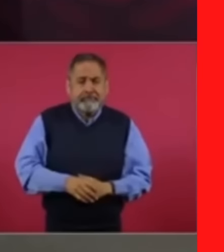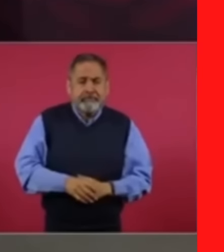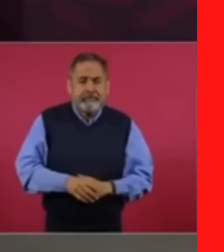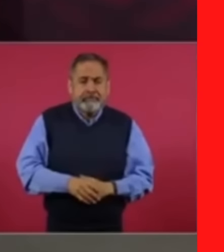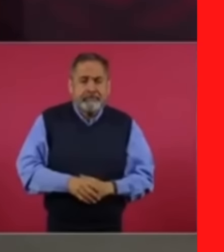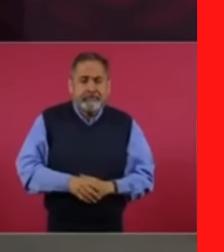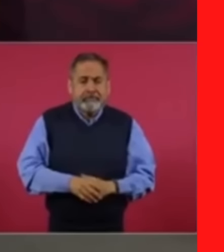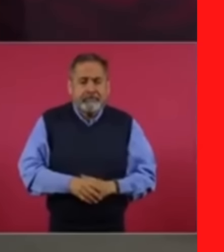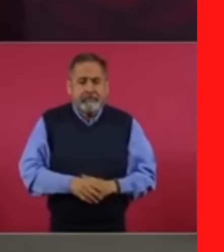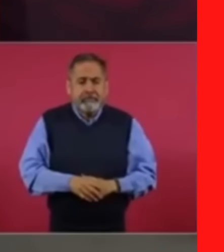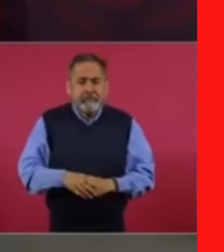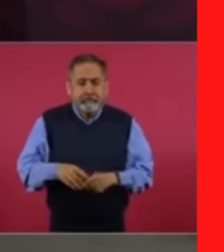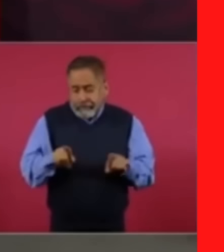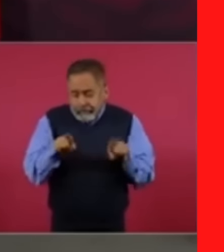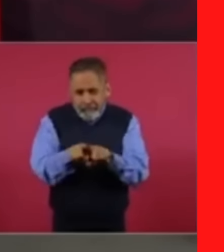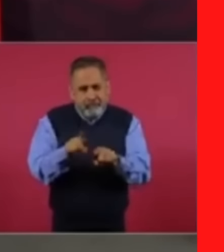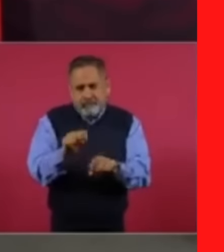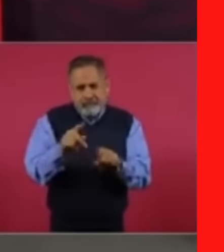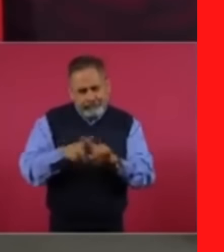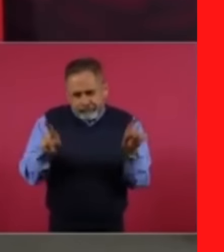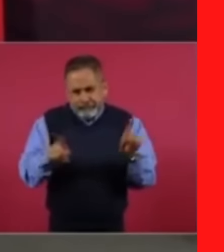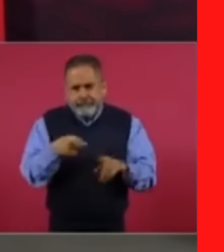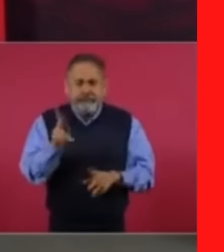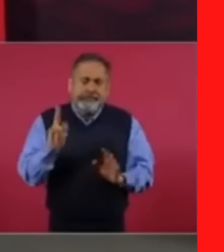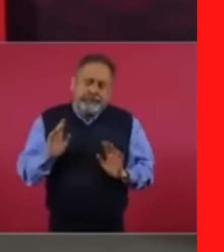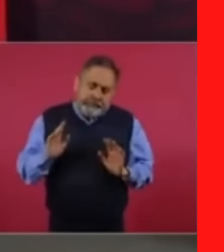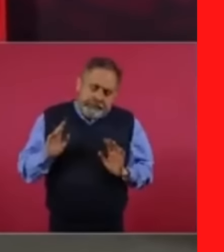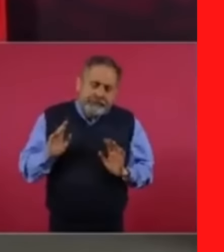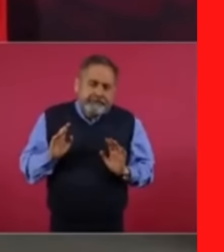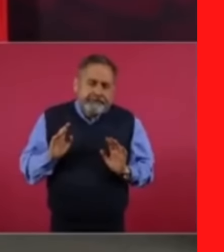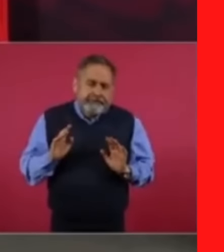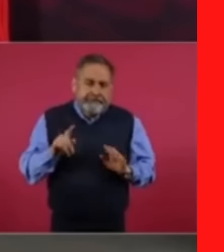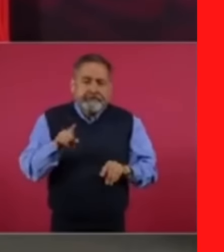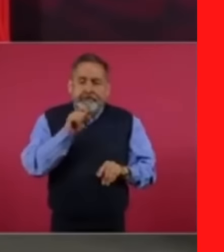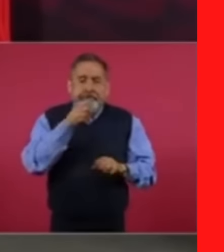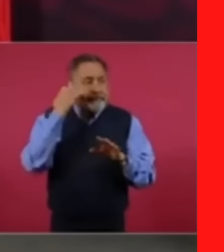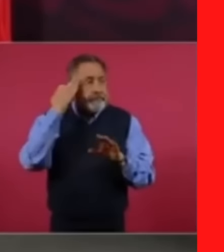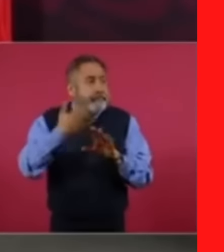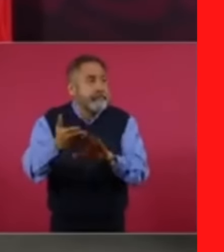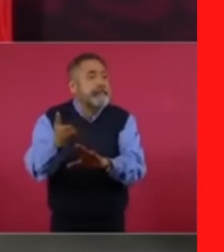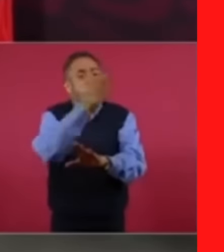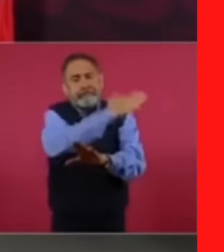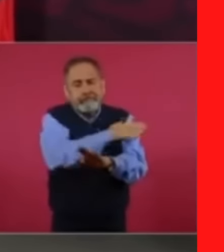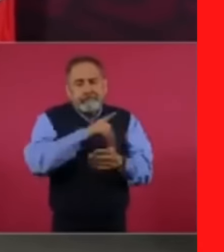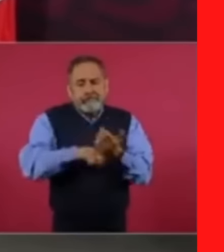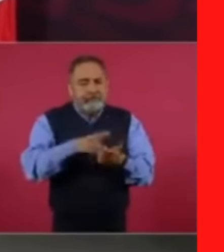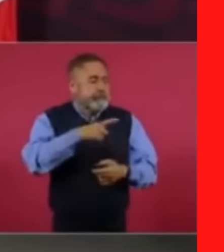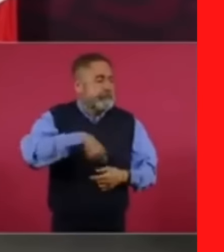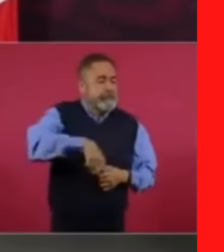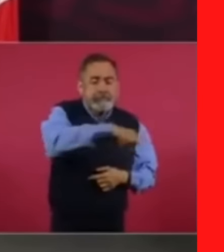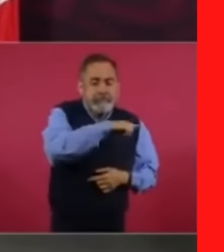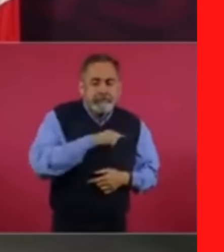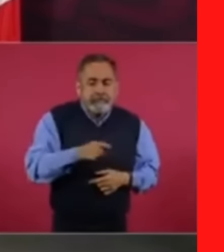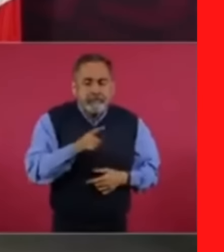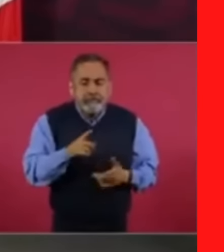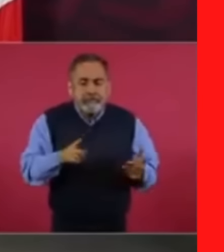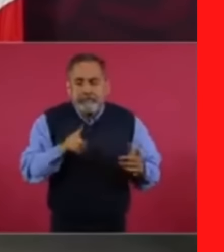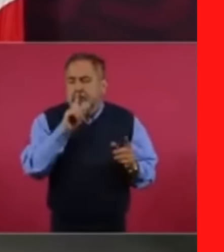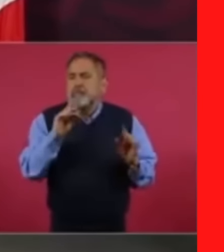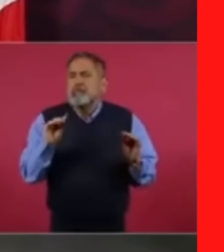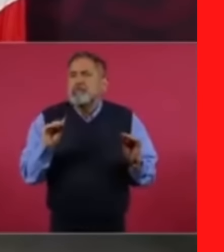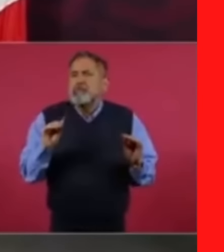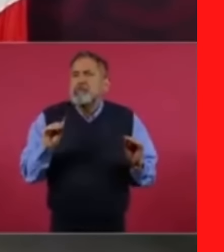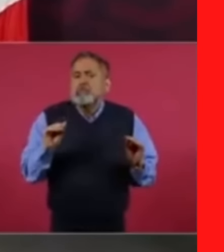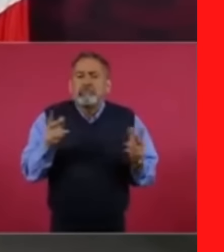Esto no es lo mismo. Lo que pasa es que en ese entonces nunca